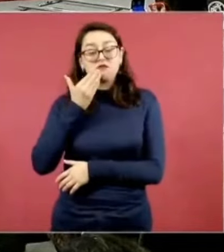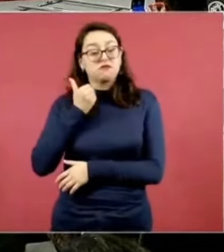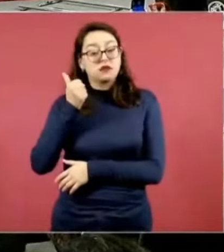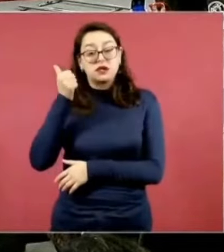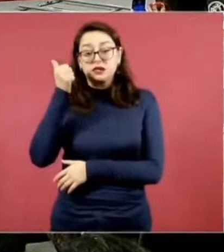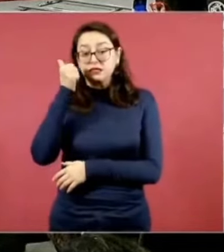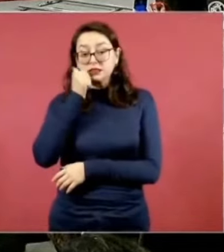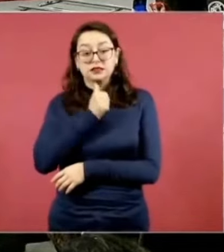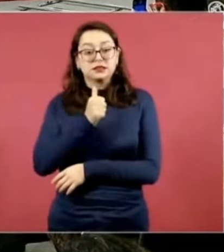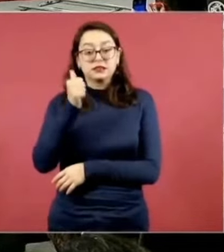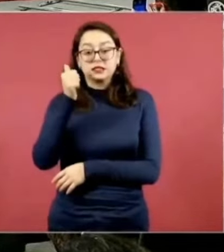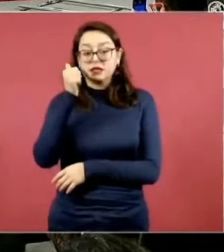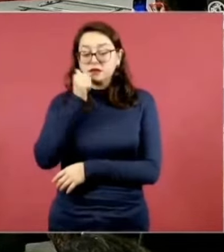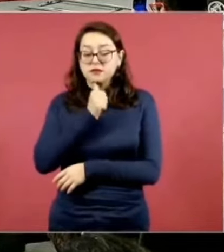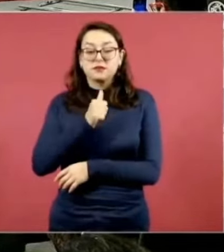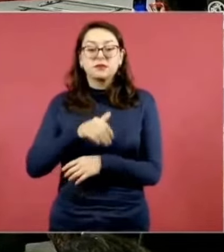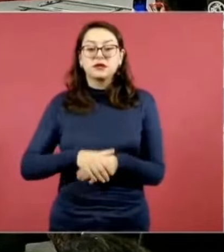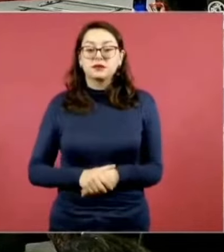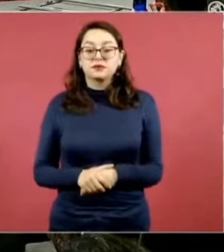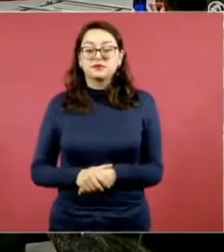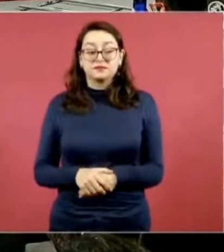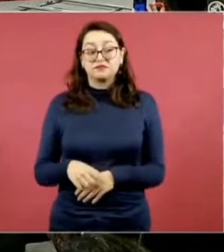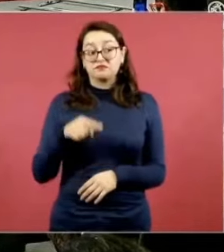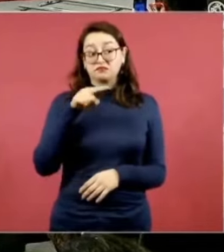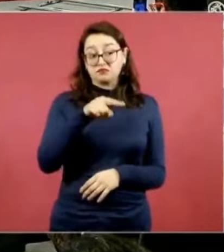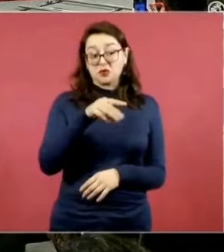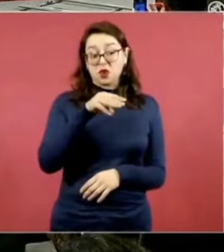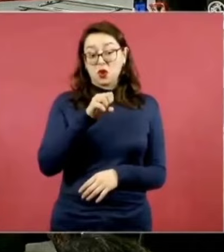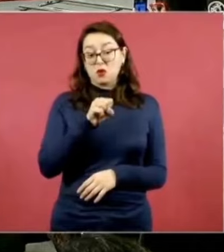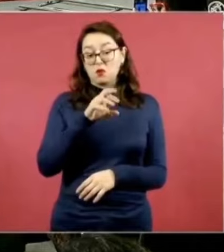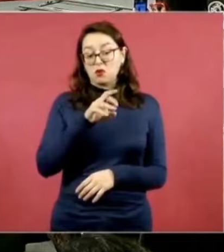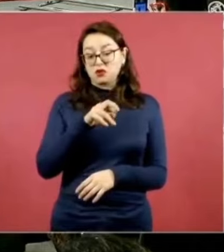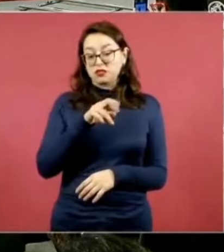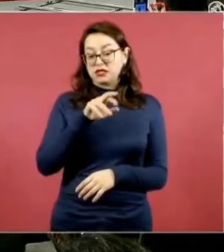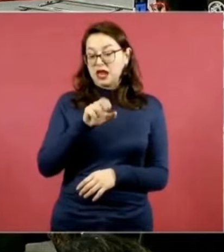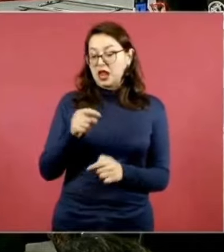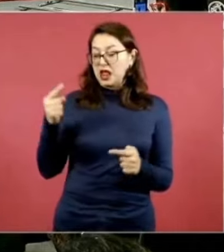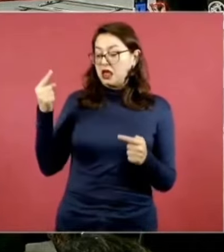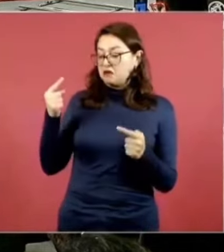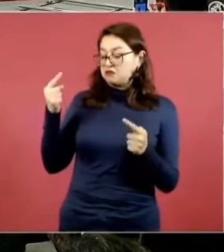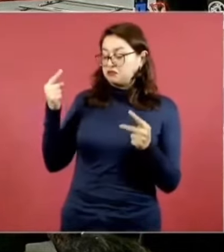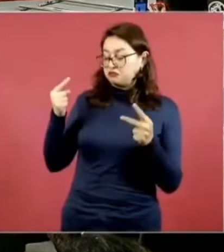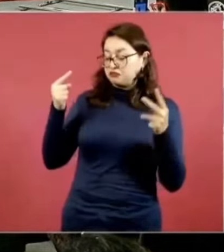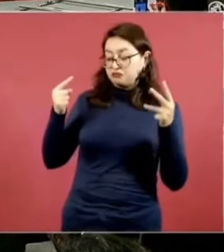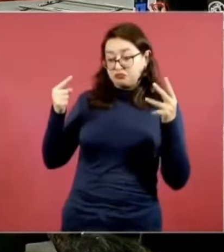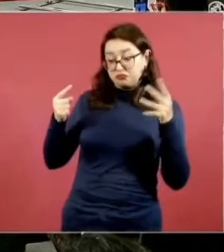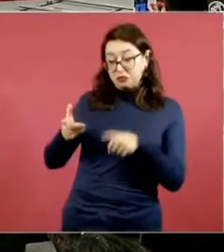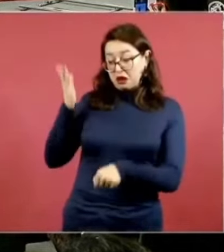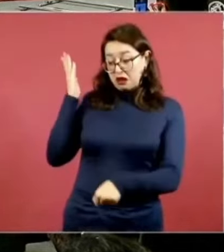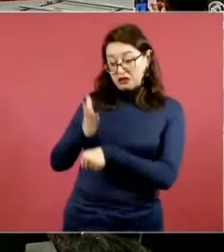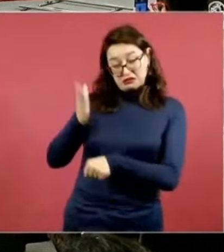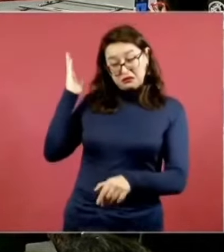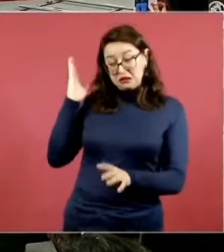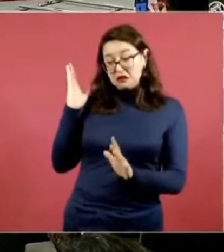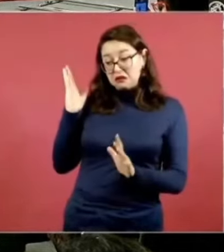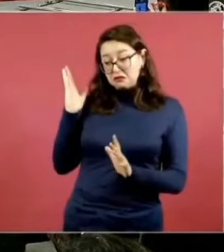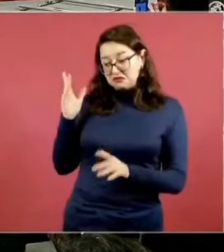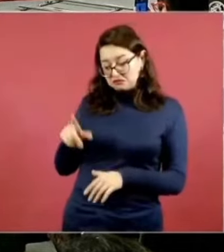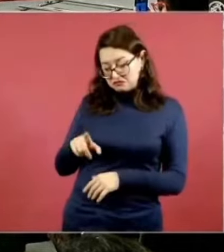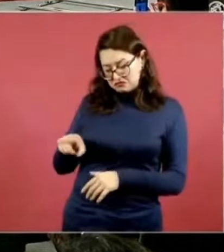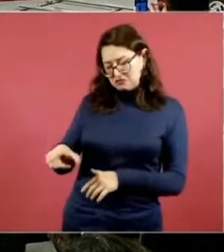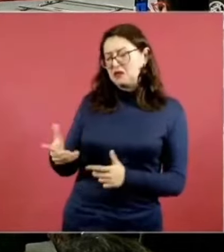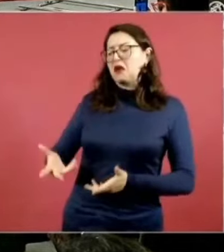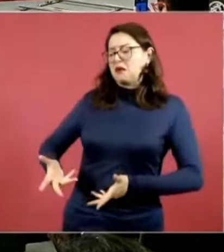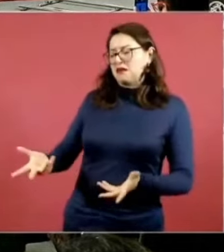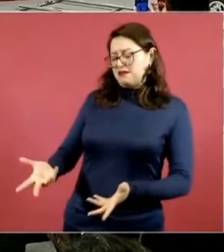penas enumerada le preguntó a don Simón y ahora qué va usted a hacer